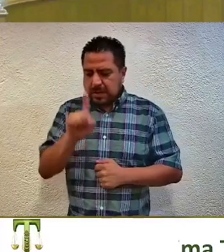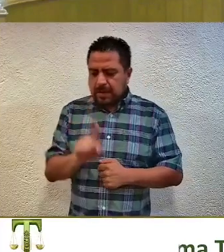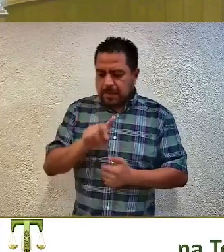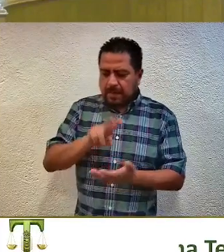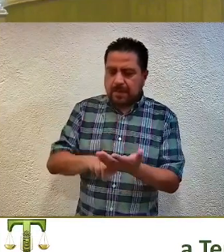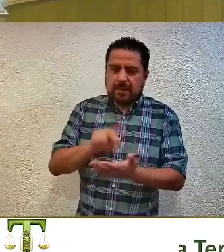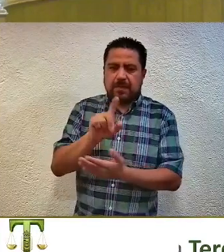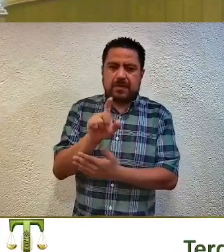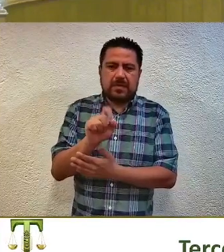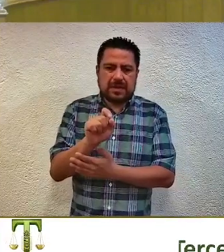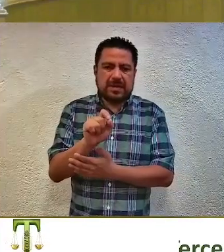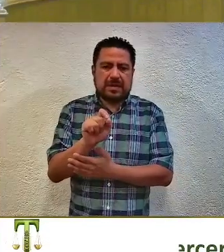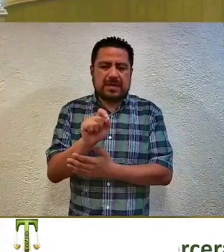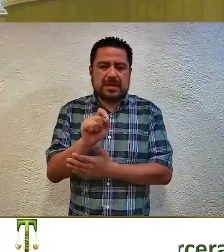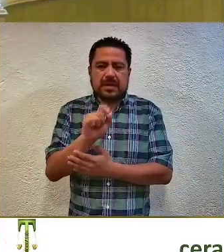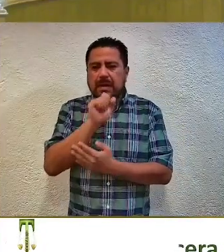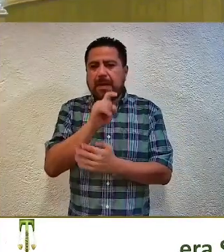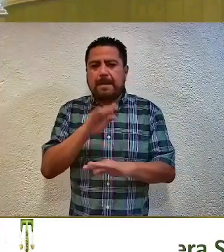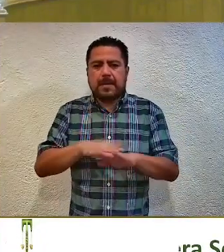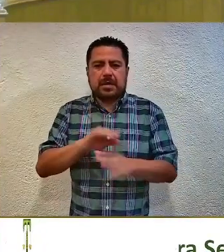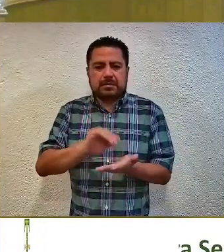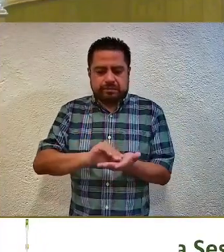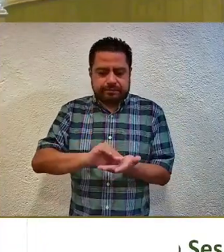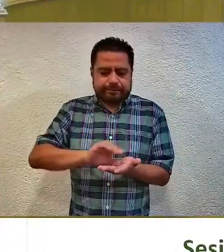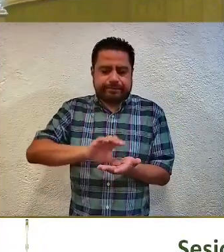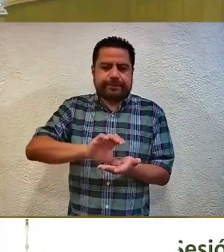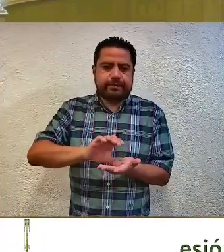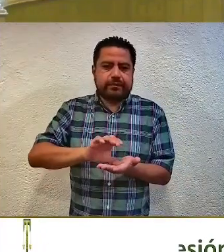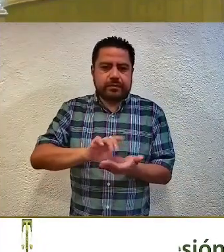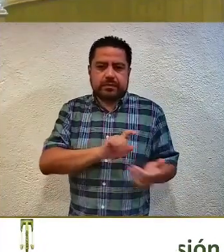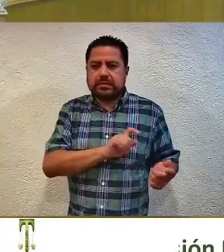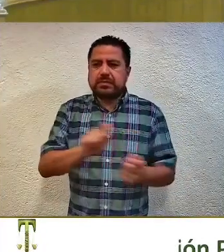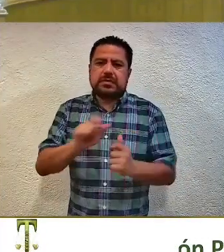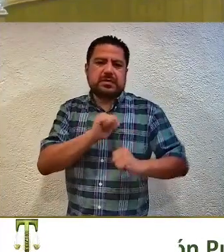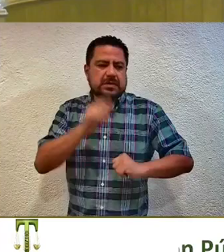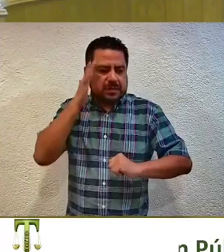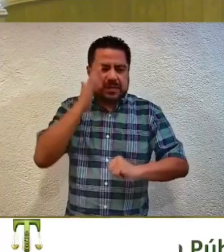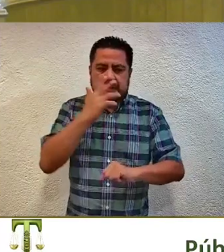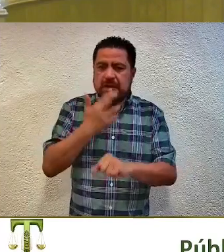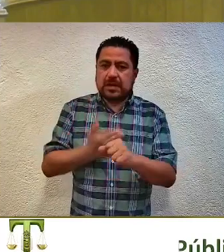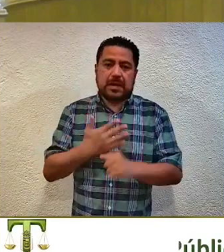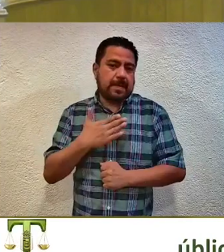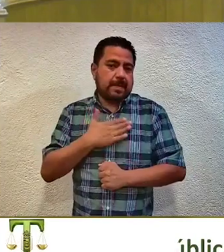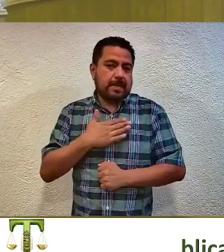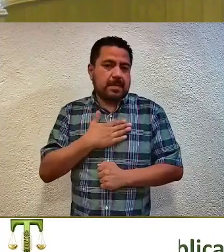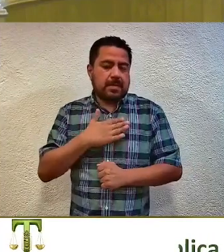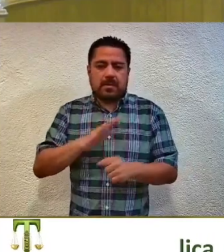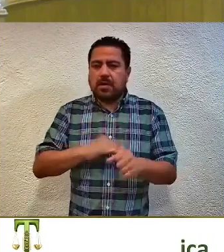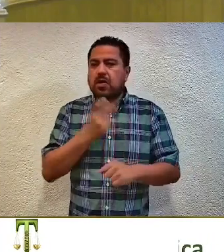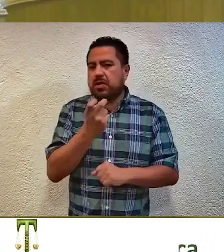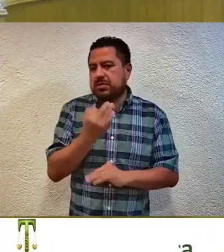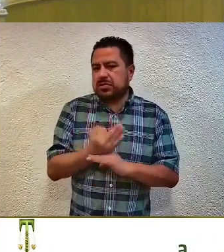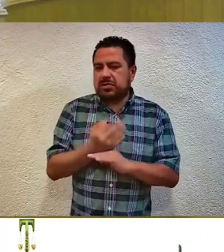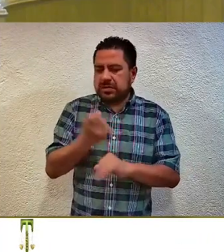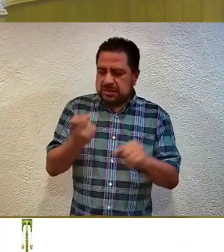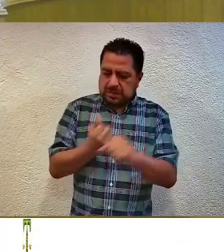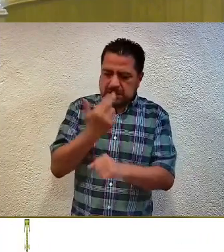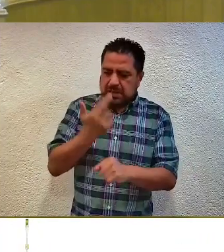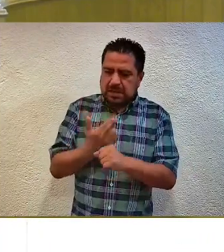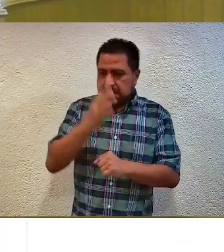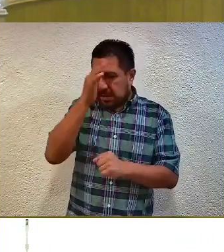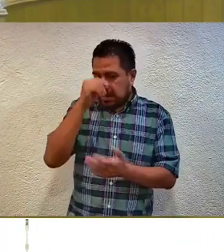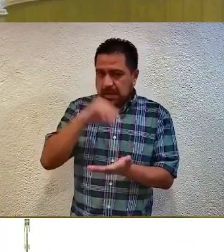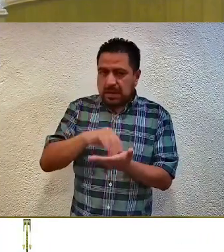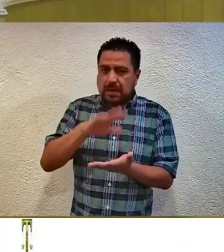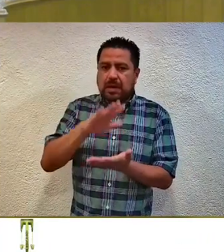2020 y acumulados, el cual fue turnado a la ponencia a mi cargo. Por lo tanto, le solicito, secretario general de